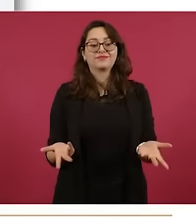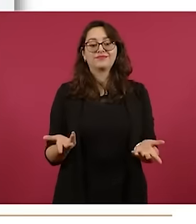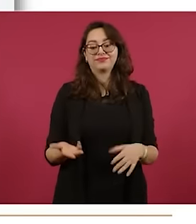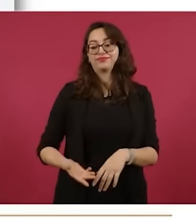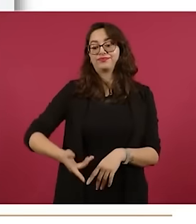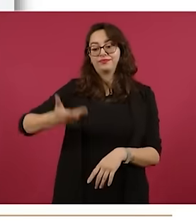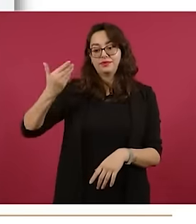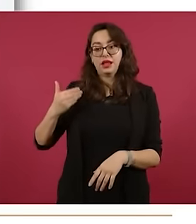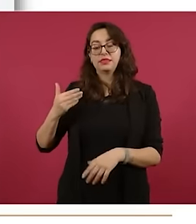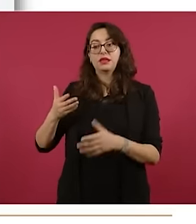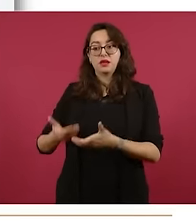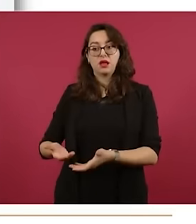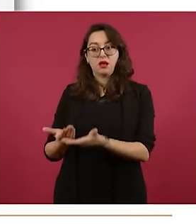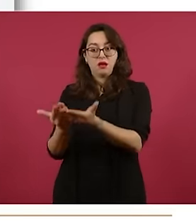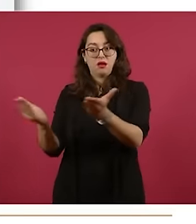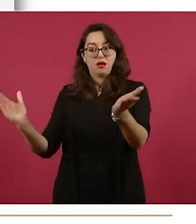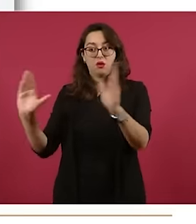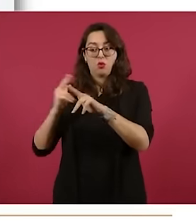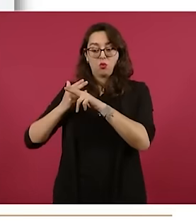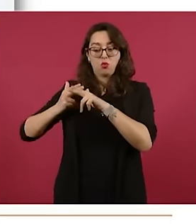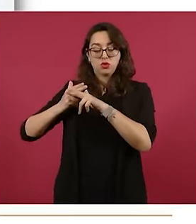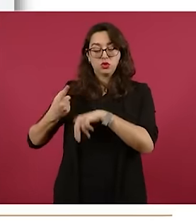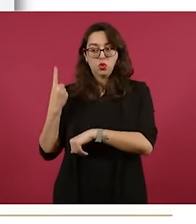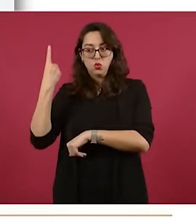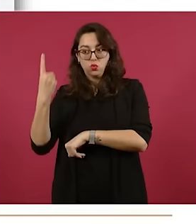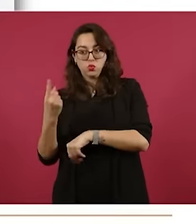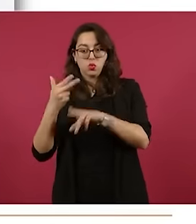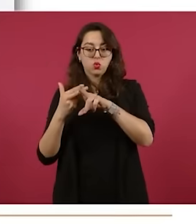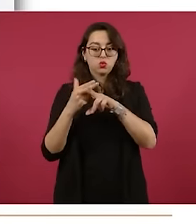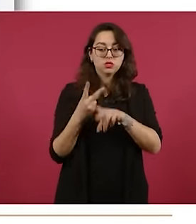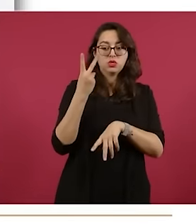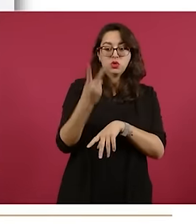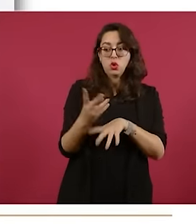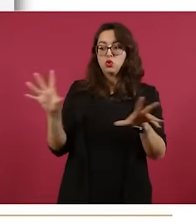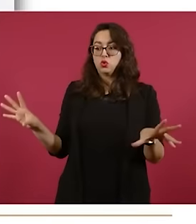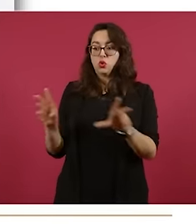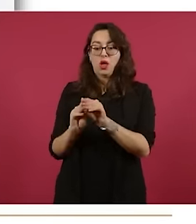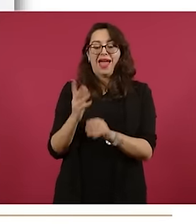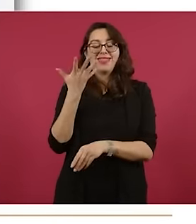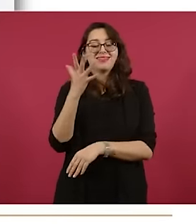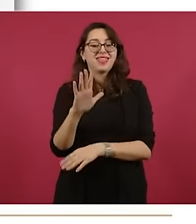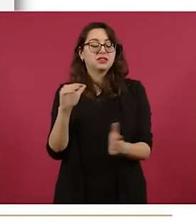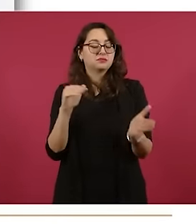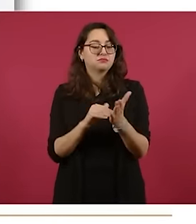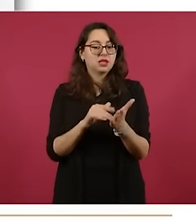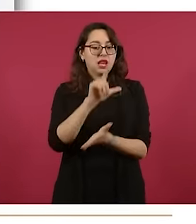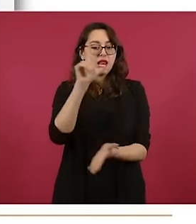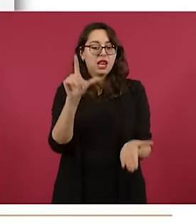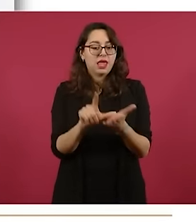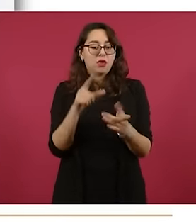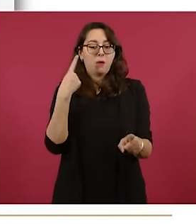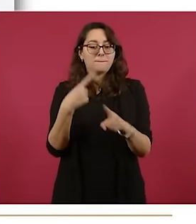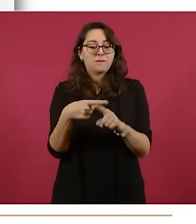tenía del Cuchillo 1, pues suman 10 mil litros por segundo, ya que el Cuchillo 1